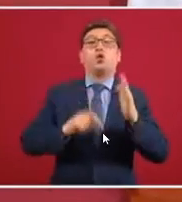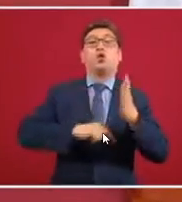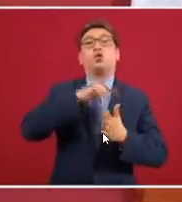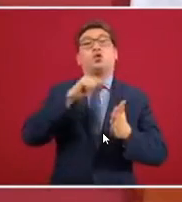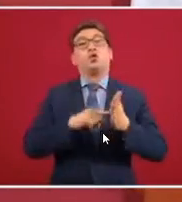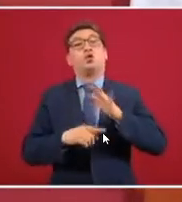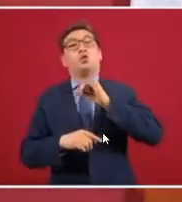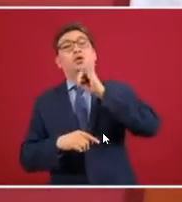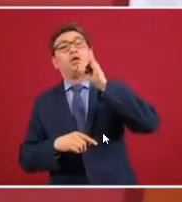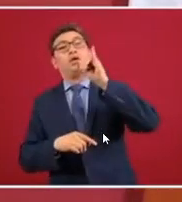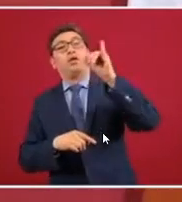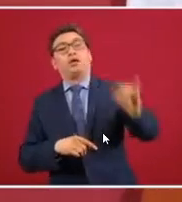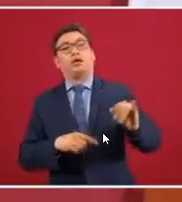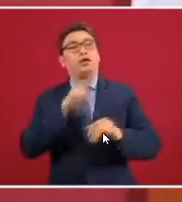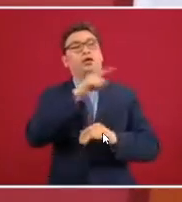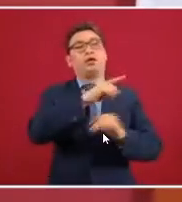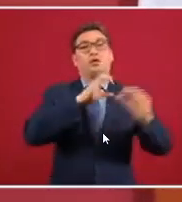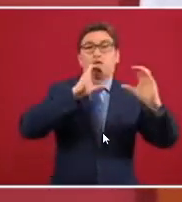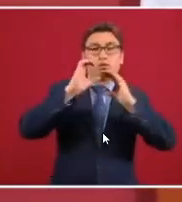comunicación,